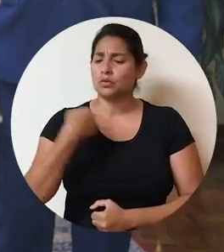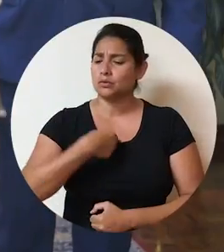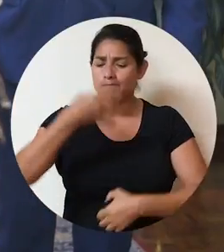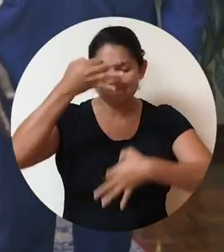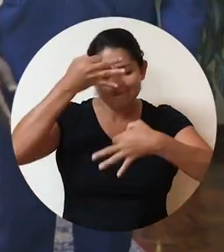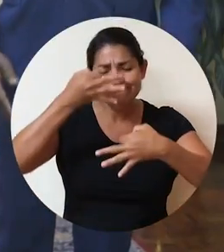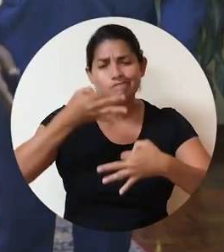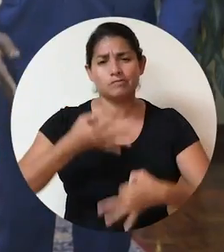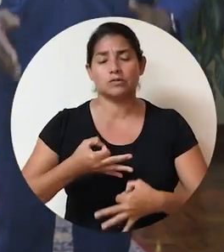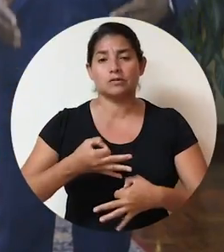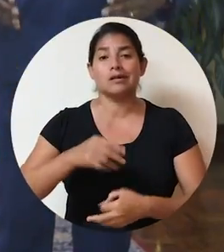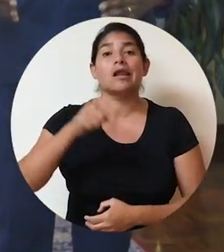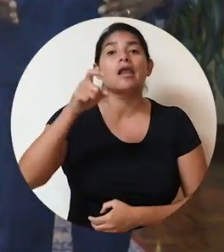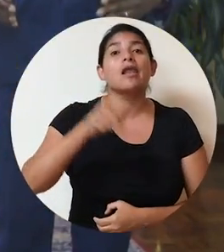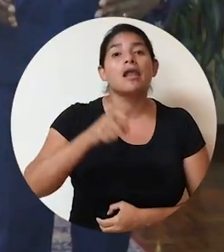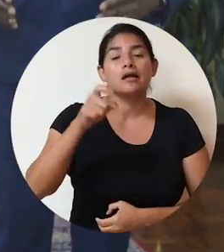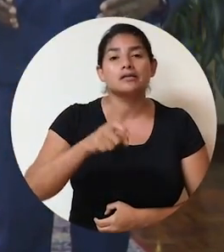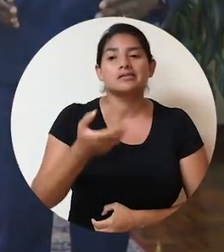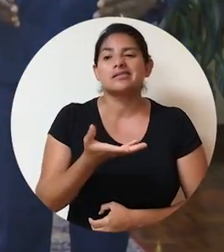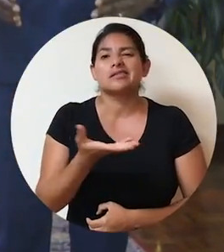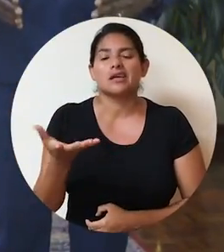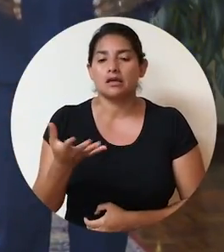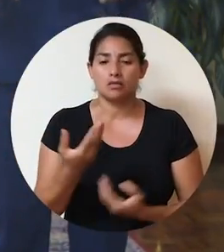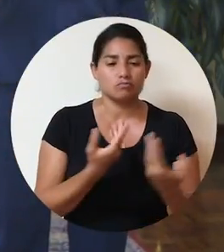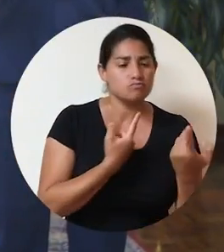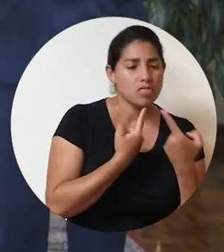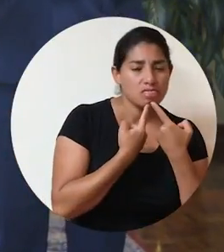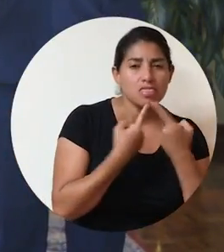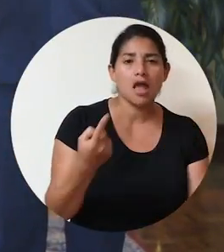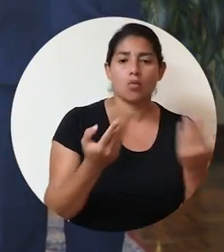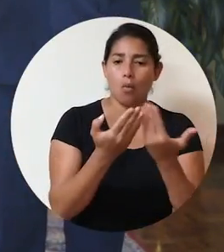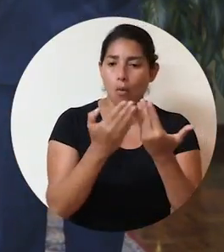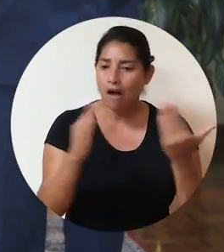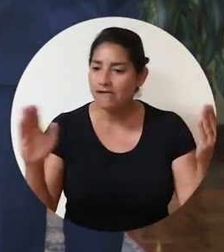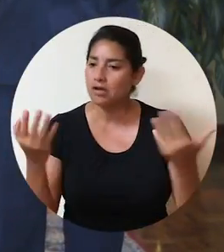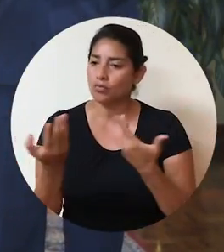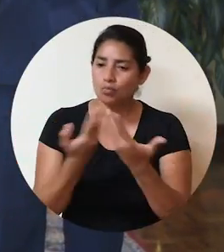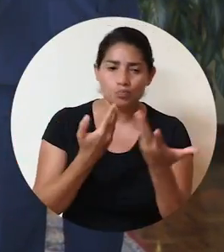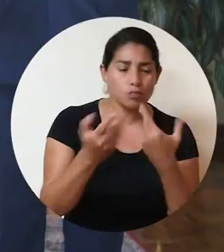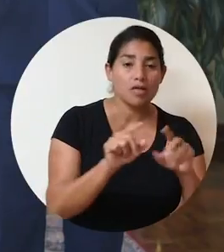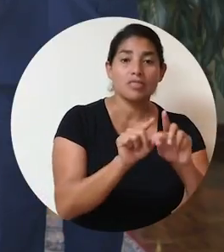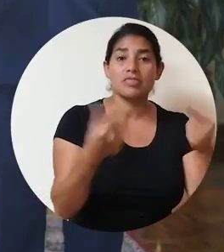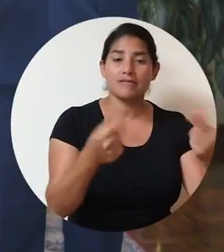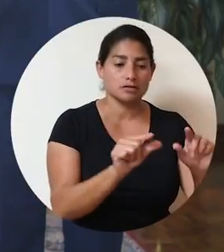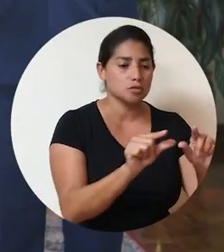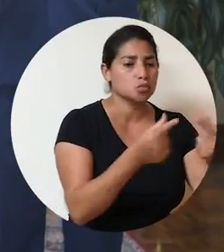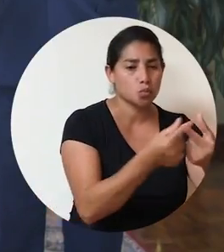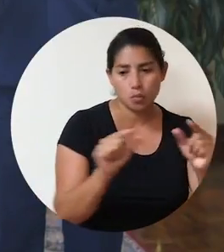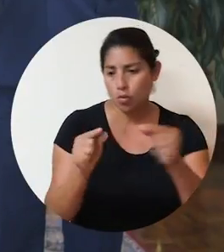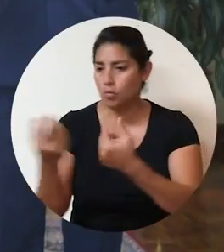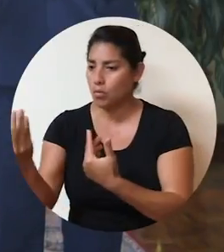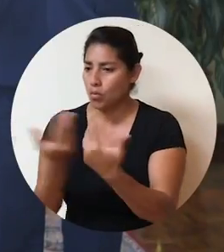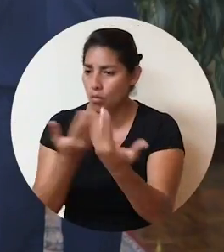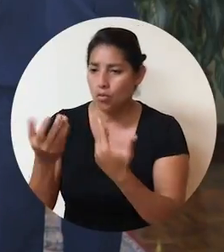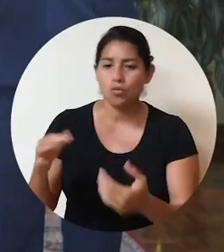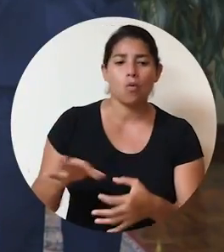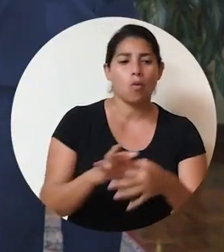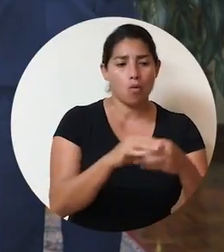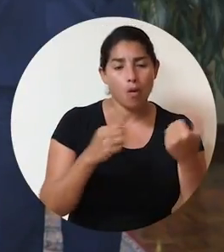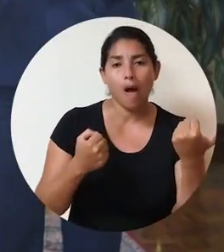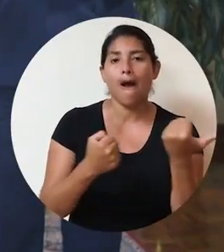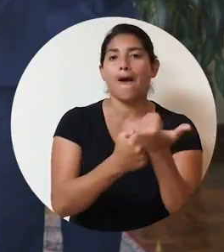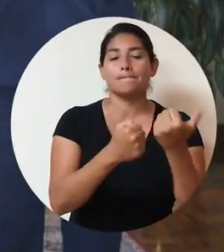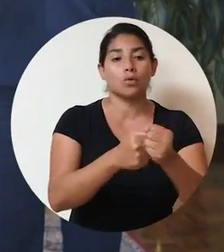Convencido de la necesidad de un diálogo abierto, multisectorial, me